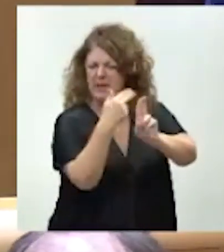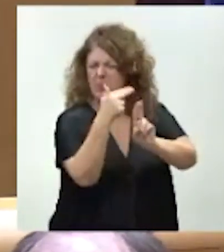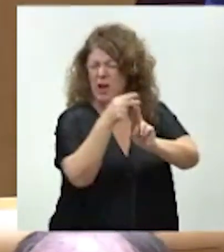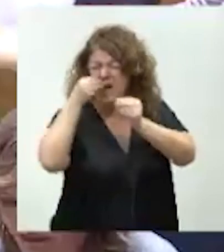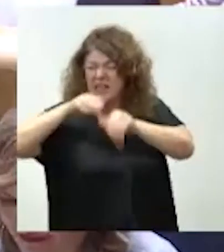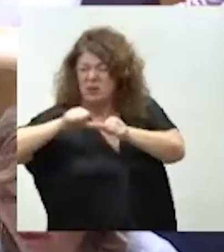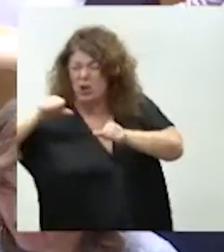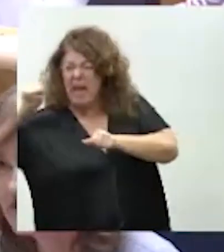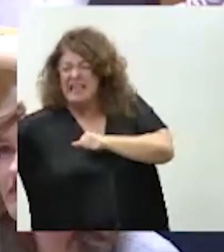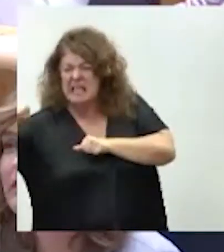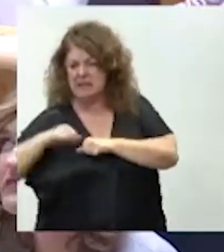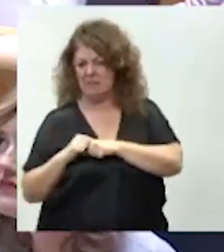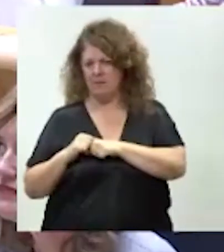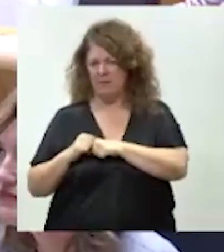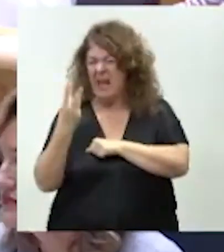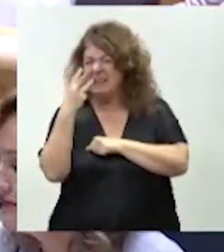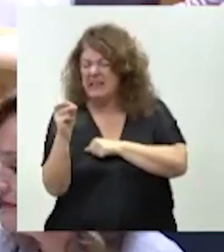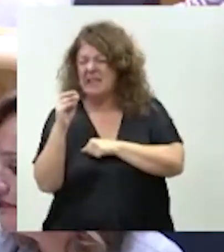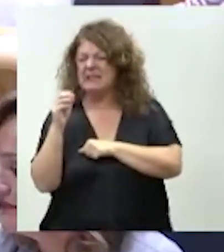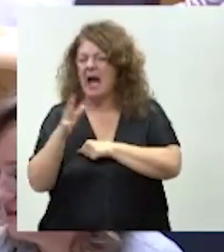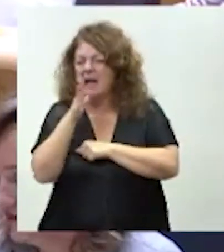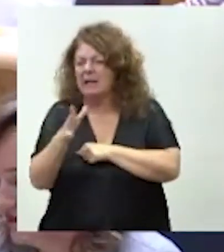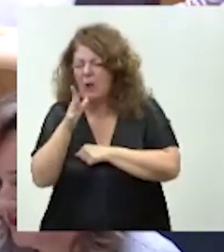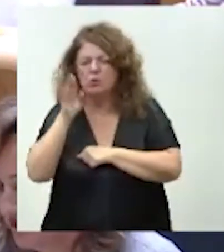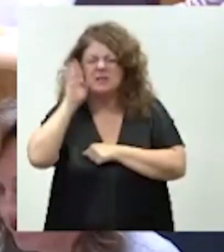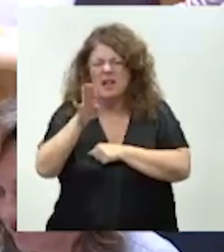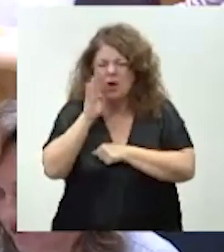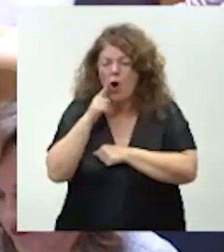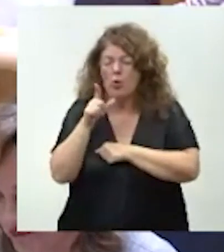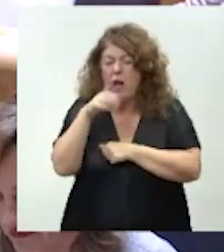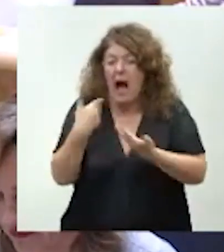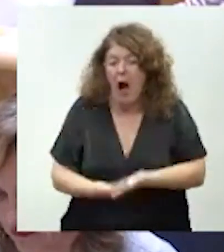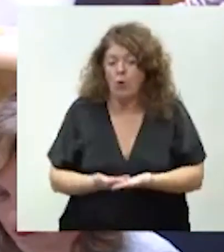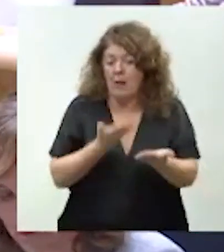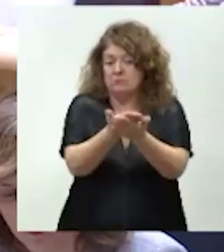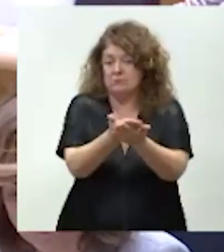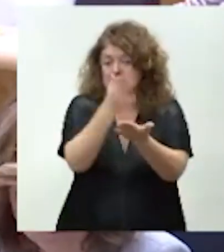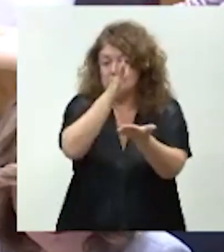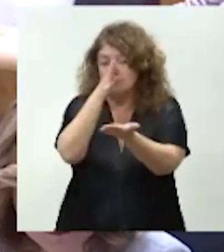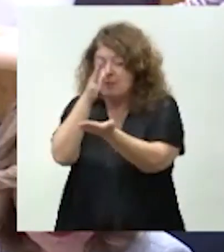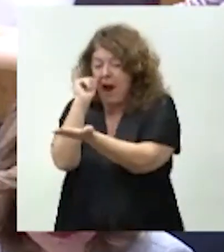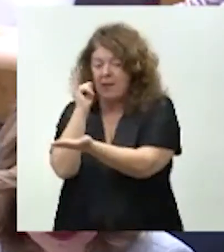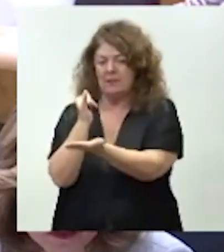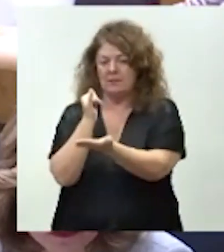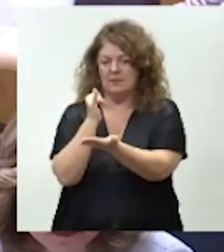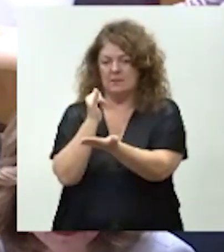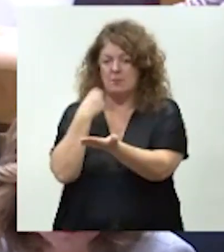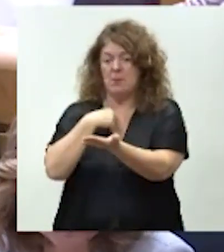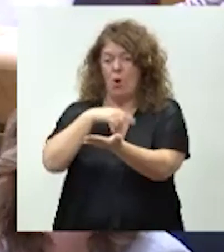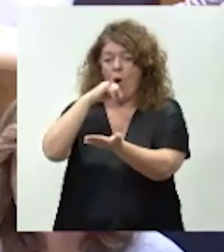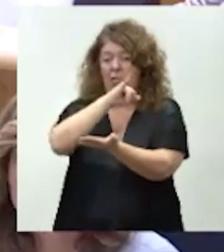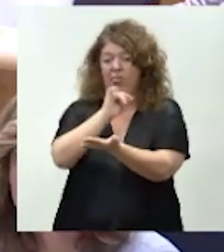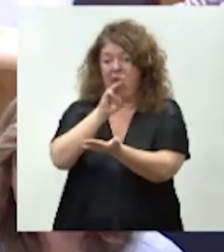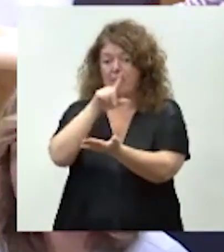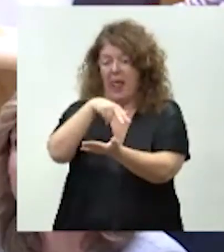que ustedes tienen. Treinta causas de corrupción tienen ustedes abierta como la que se ha llevado palante al señor Zaplana.